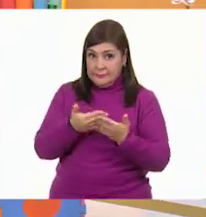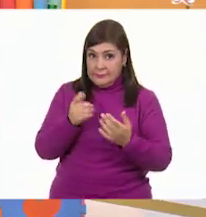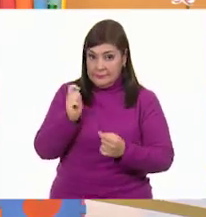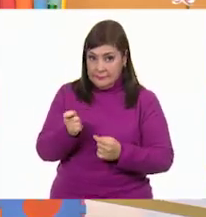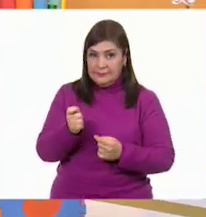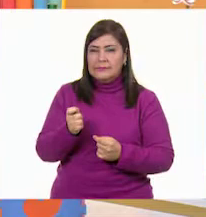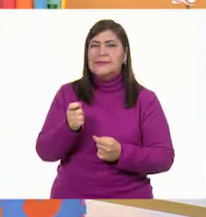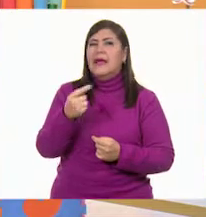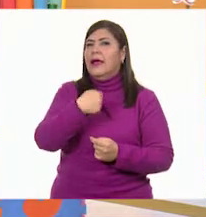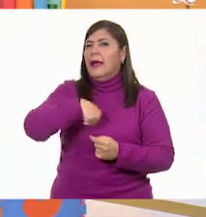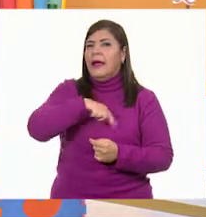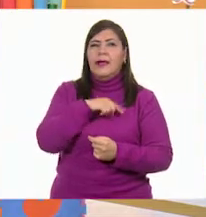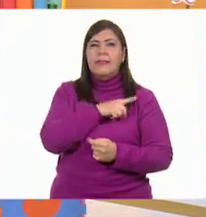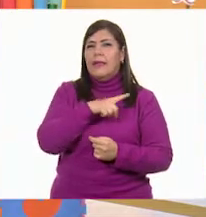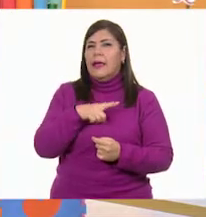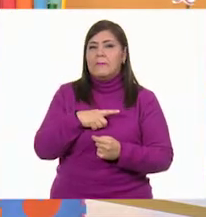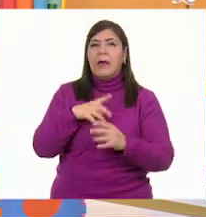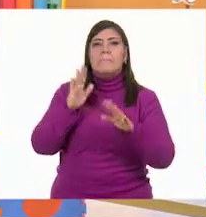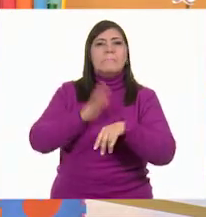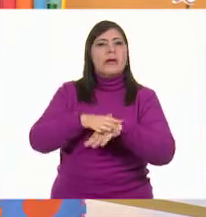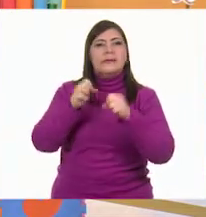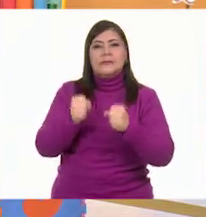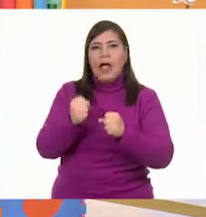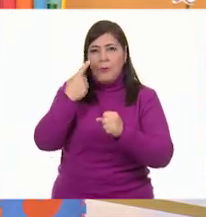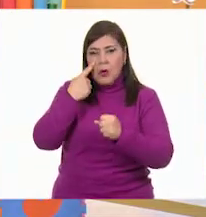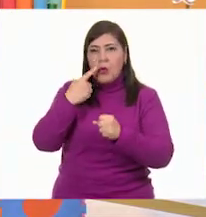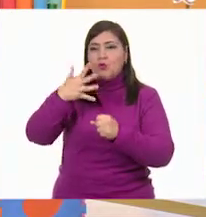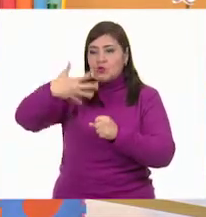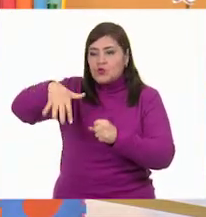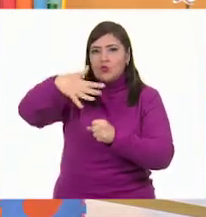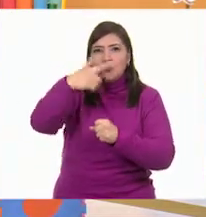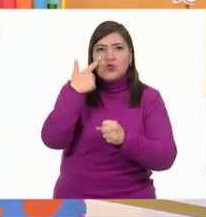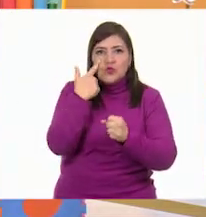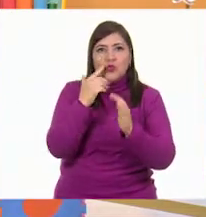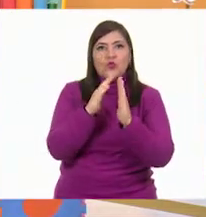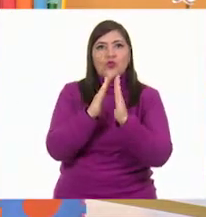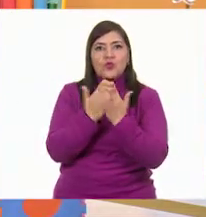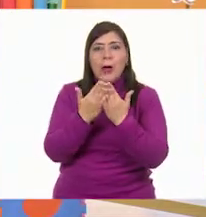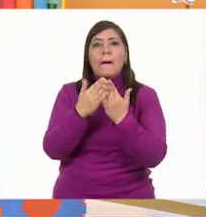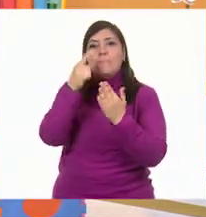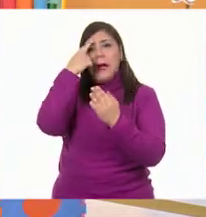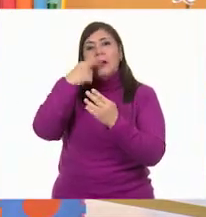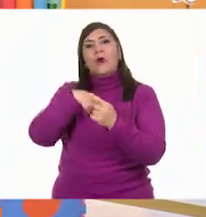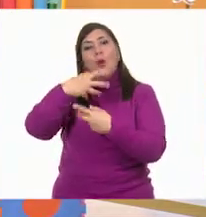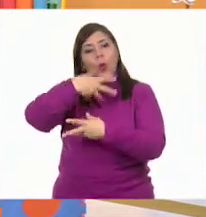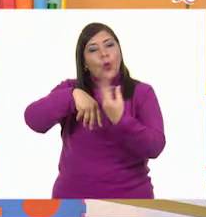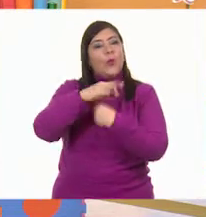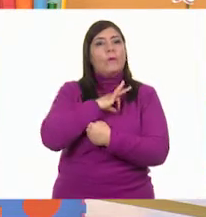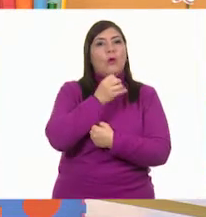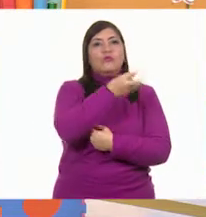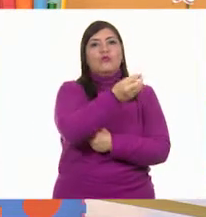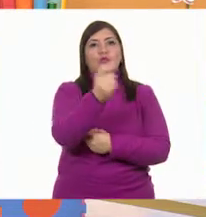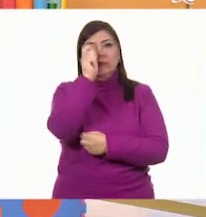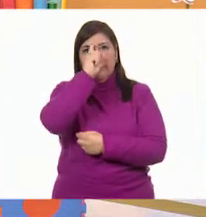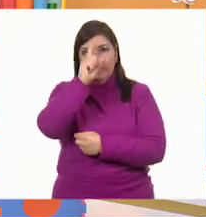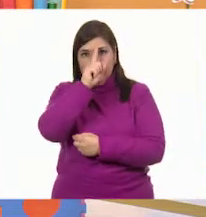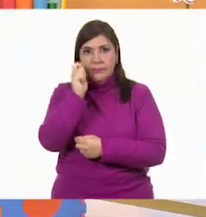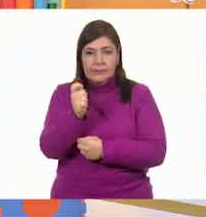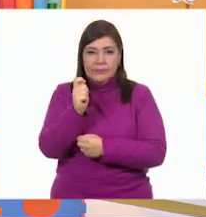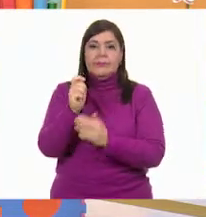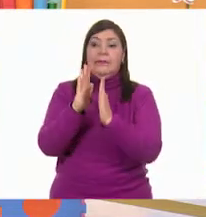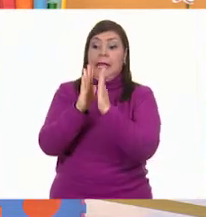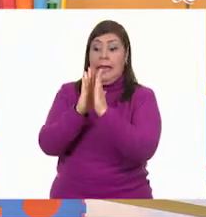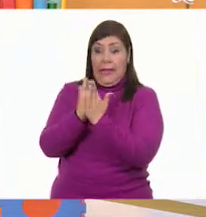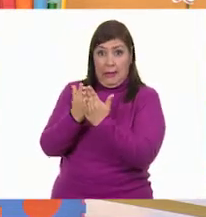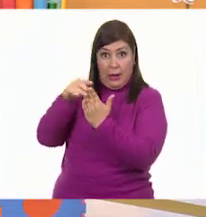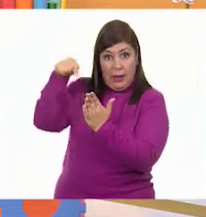que ya empezar a buscar esas lecturas para hacer las recomendaciones. En nuestro libro y